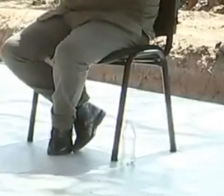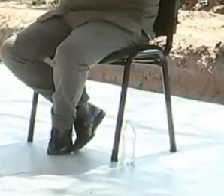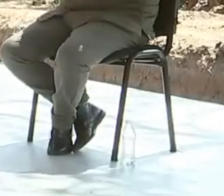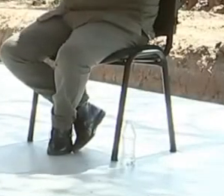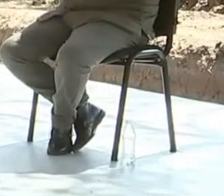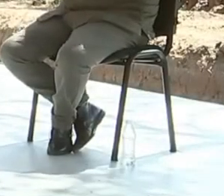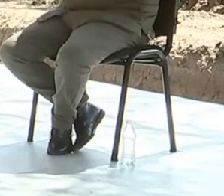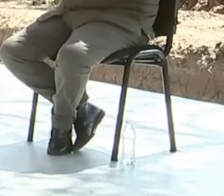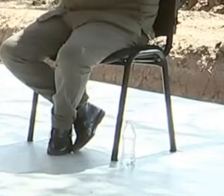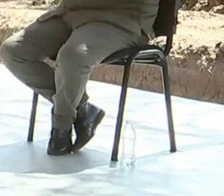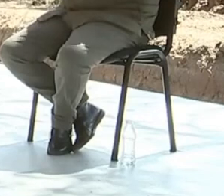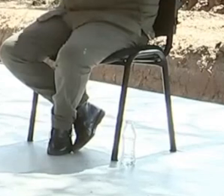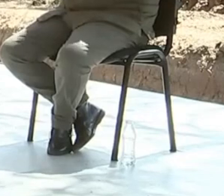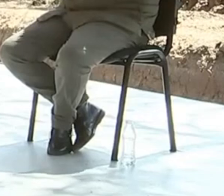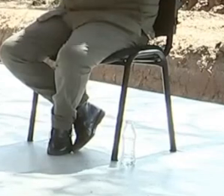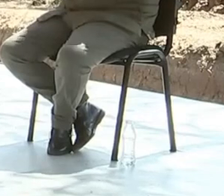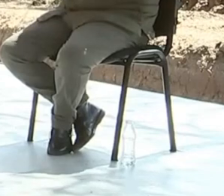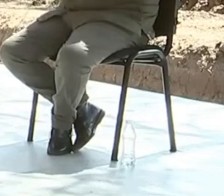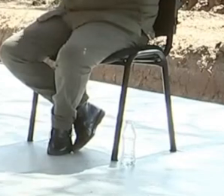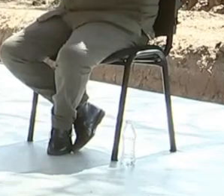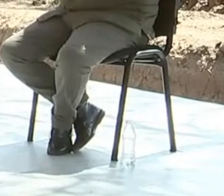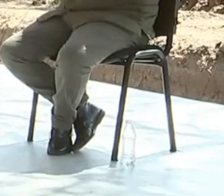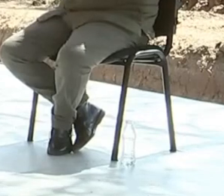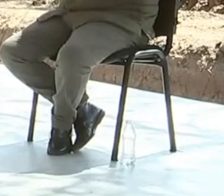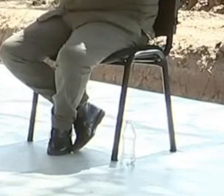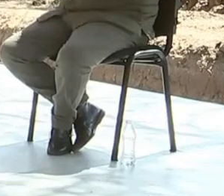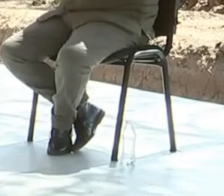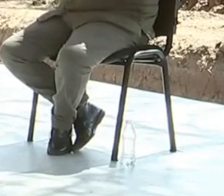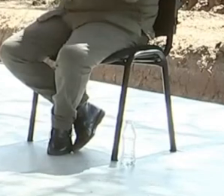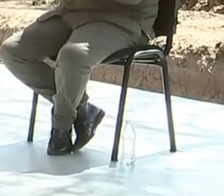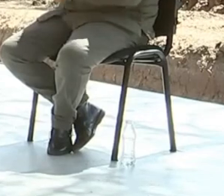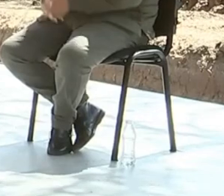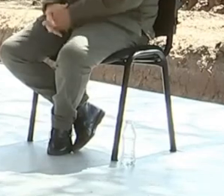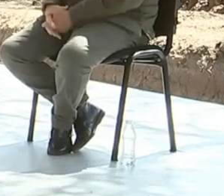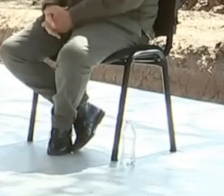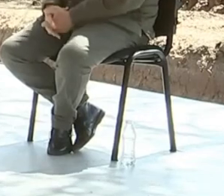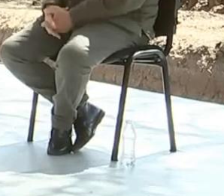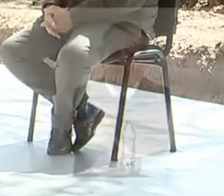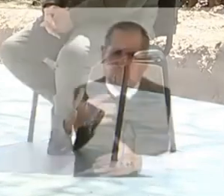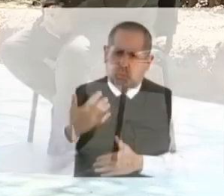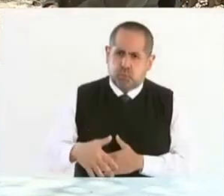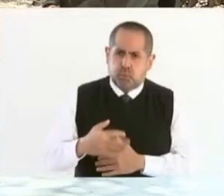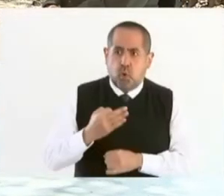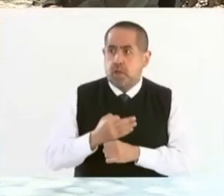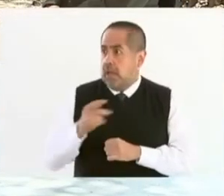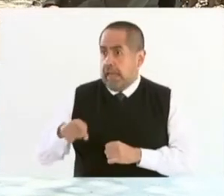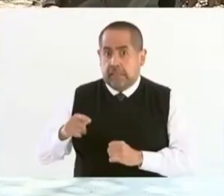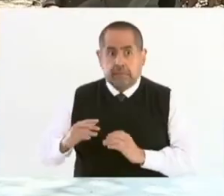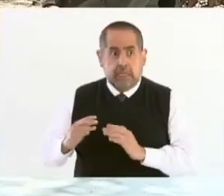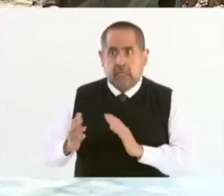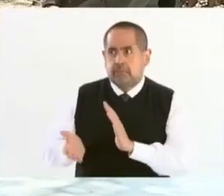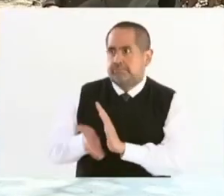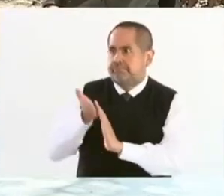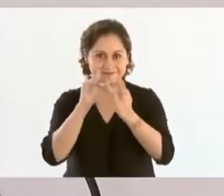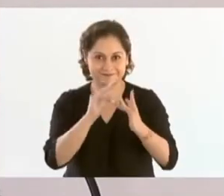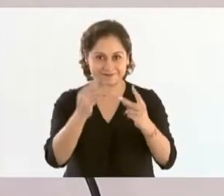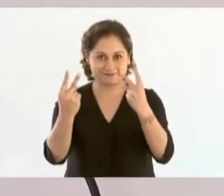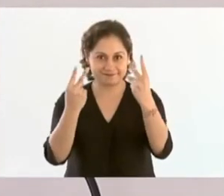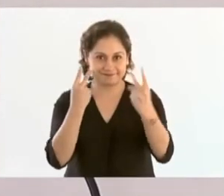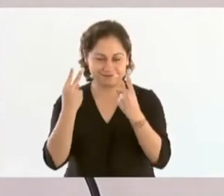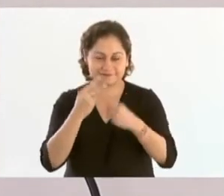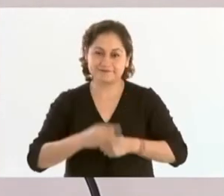Quiero también expresar mucho agradecimiento, valorar que estas construcciones hermosas que tenemos,